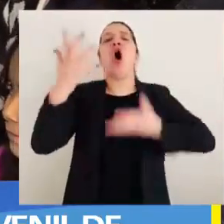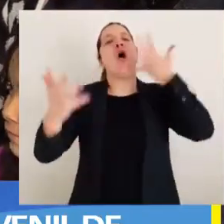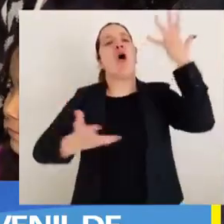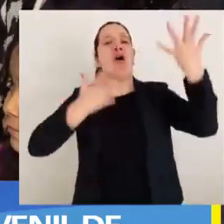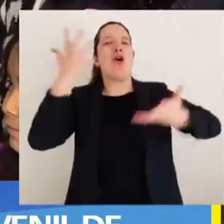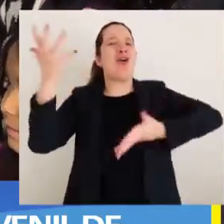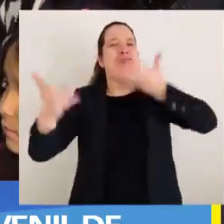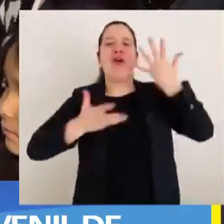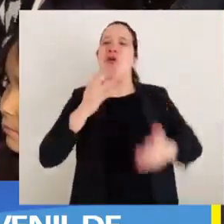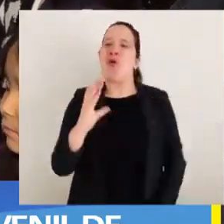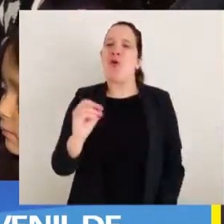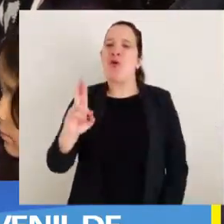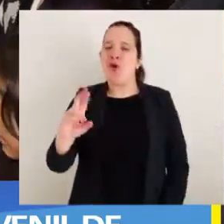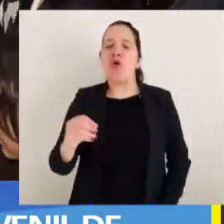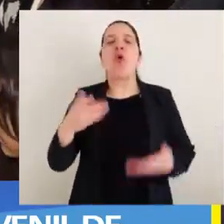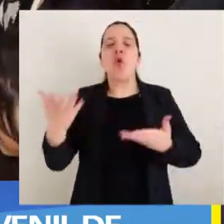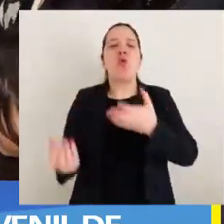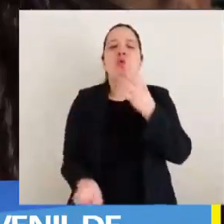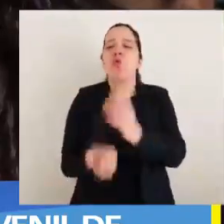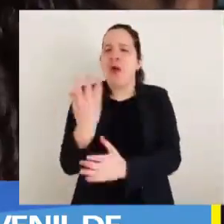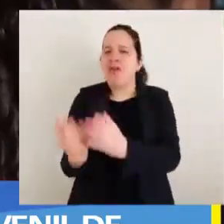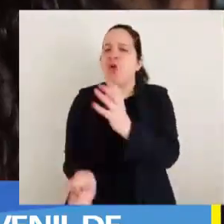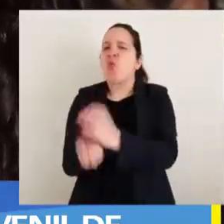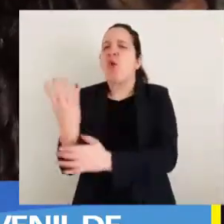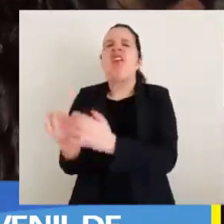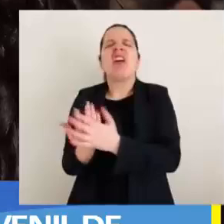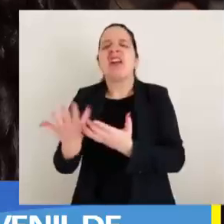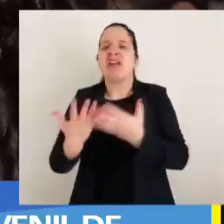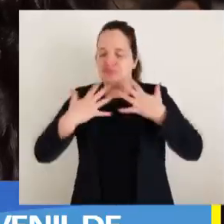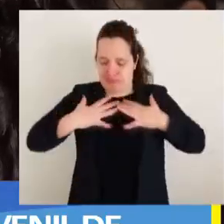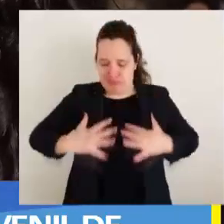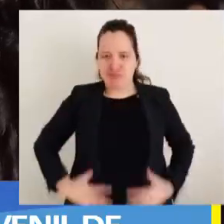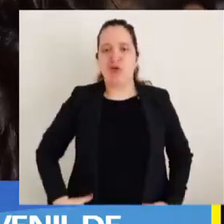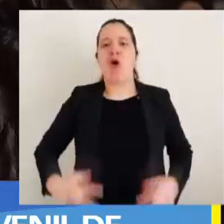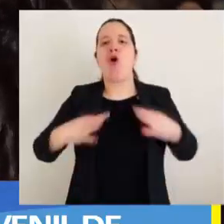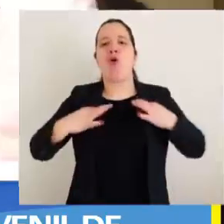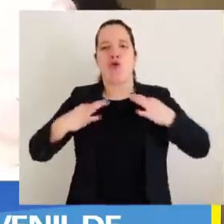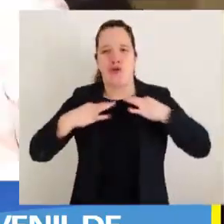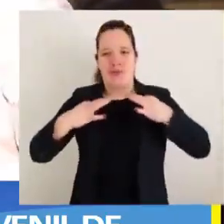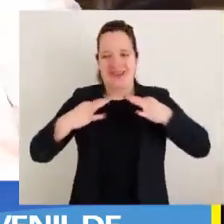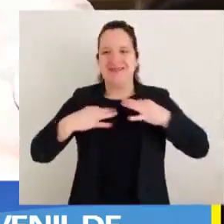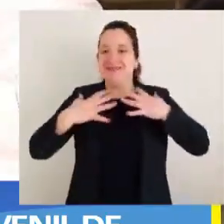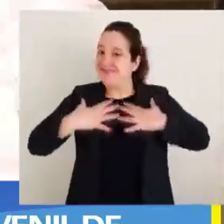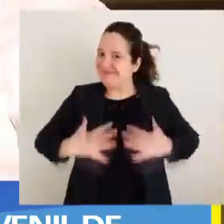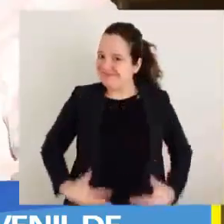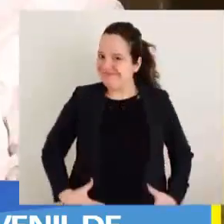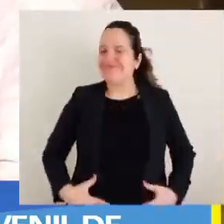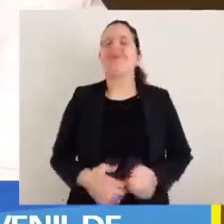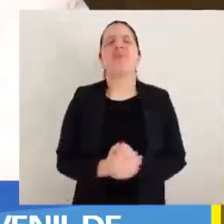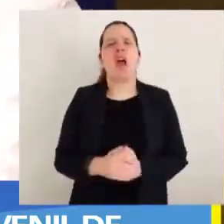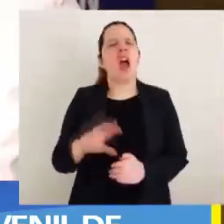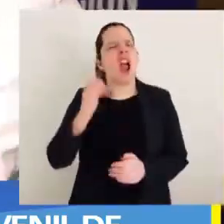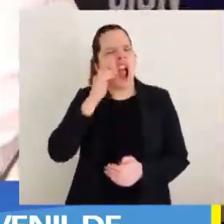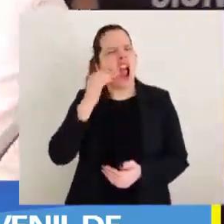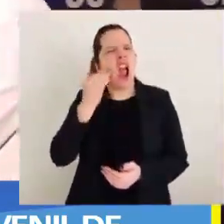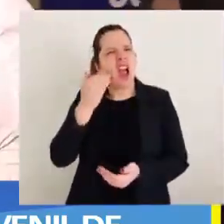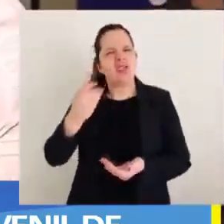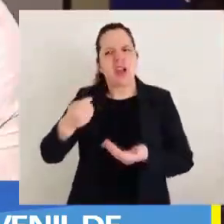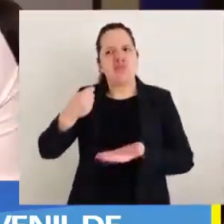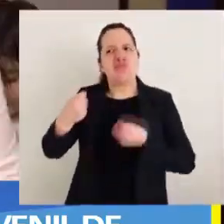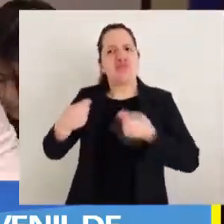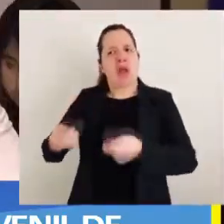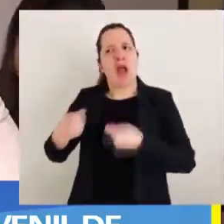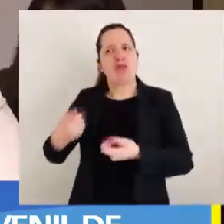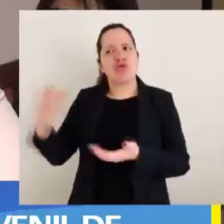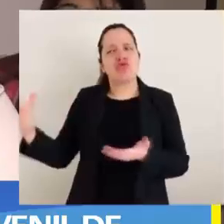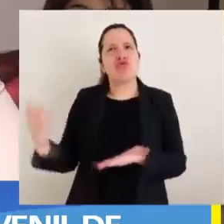-Juvenil de Barrio Norte recibieron nuevas indumentarias correspondientes a sus uniformes. Este significativo aporte, evaluado en más de un millón